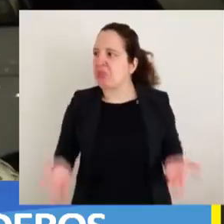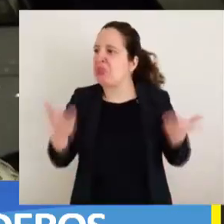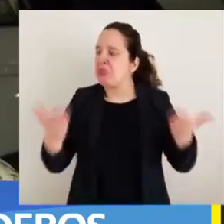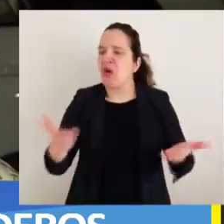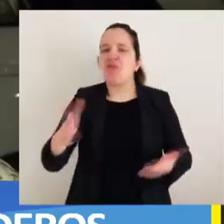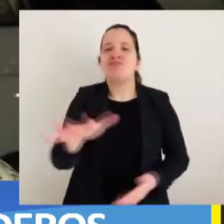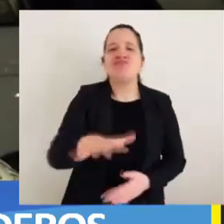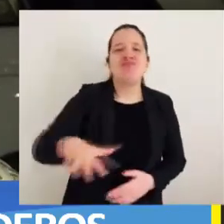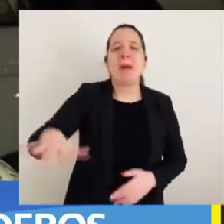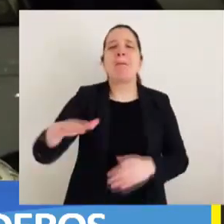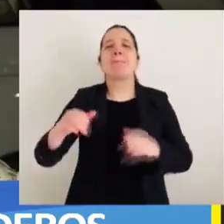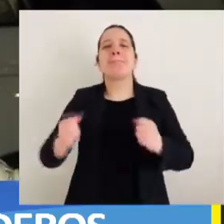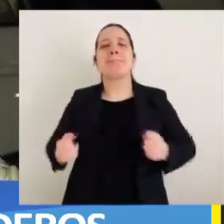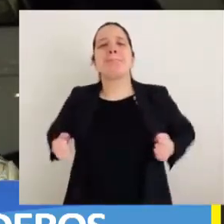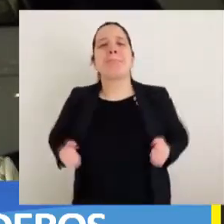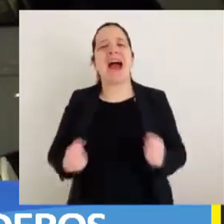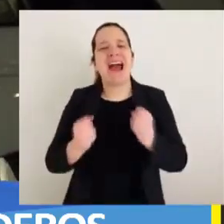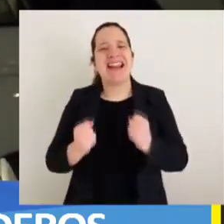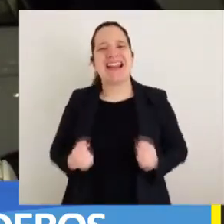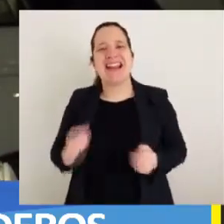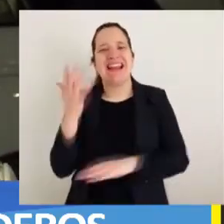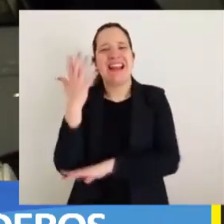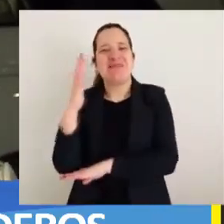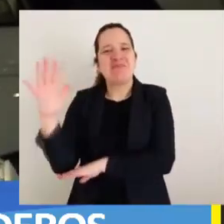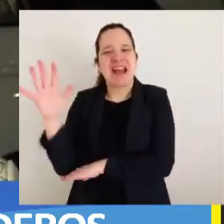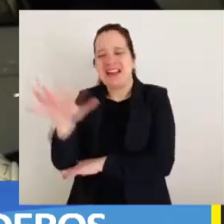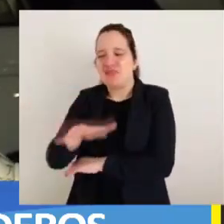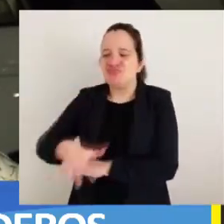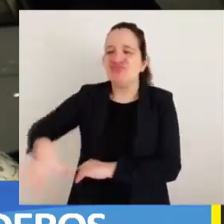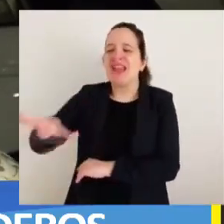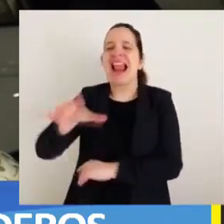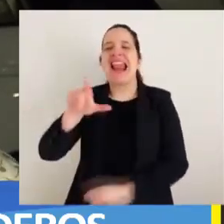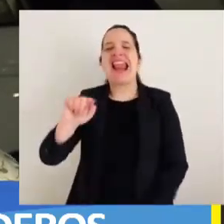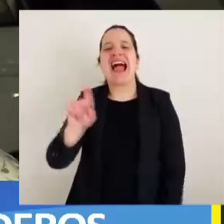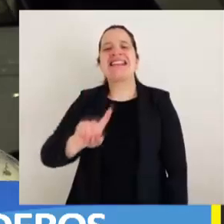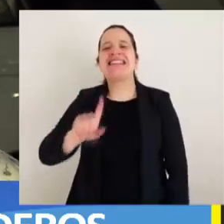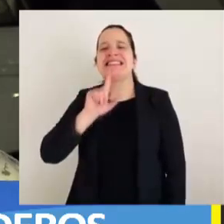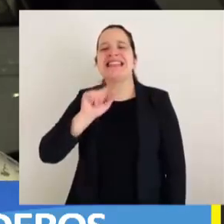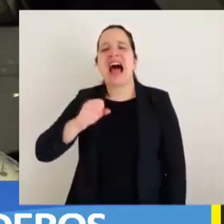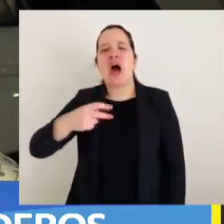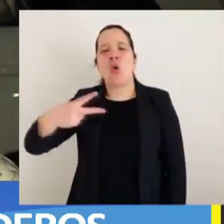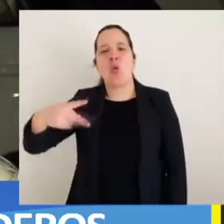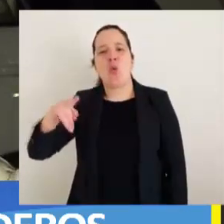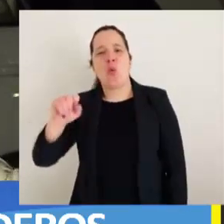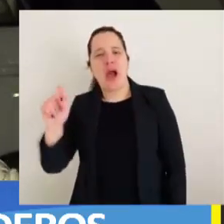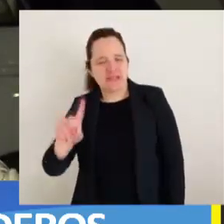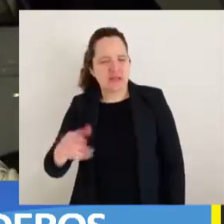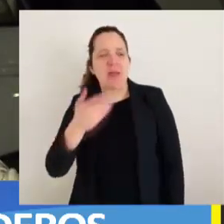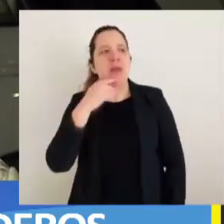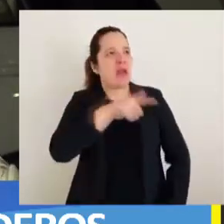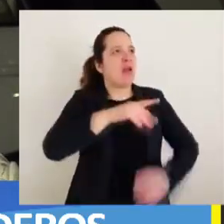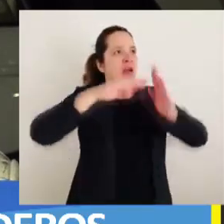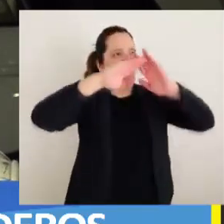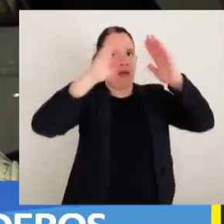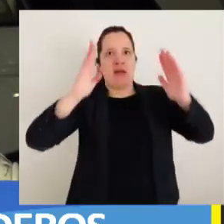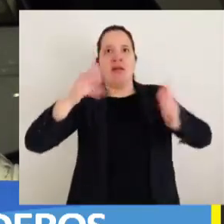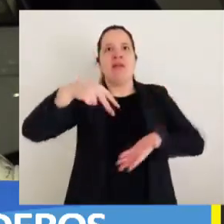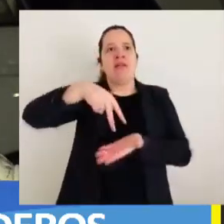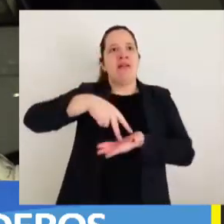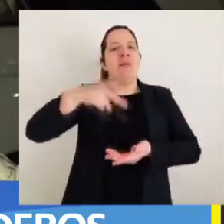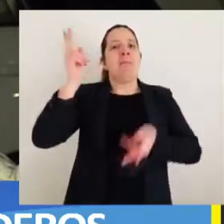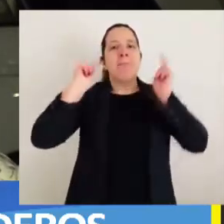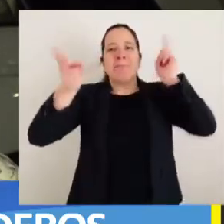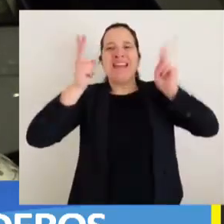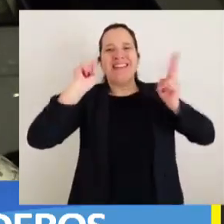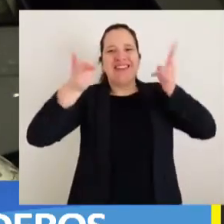recuperar, el Parque Las Tahuas. Este lugar aquí también, donde está el paradero, también se va a mejorar, que